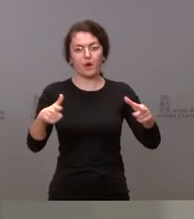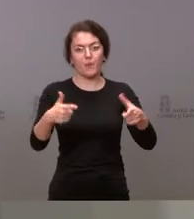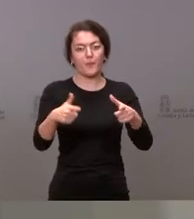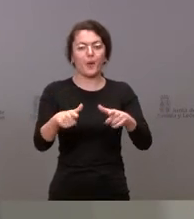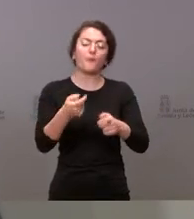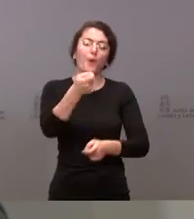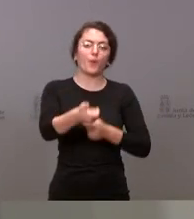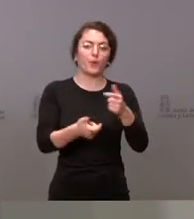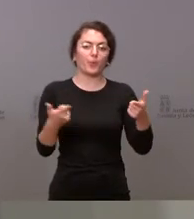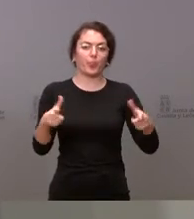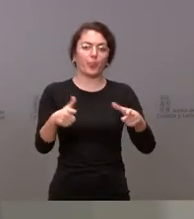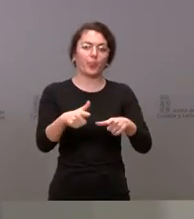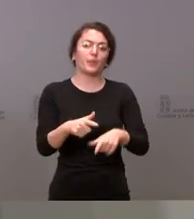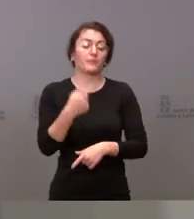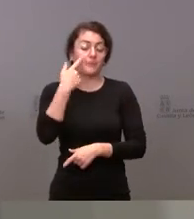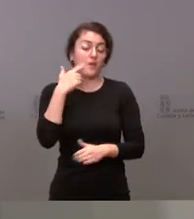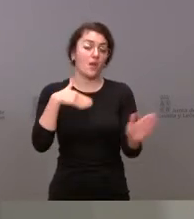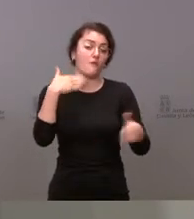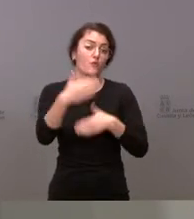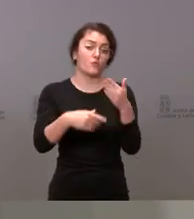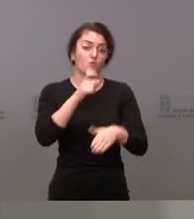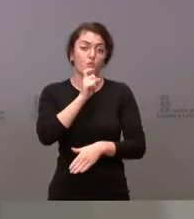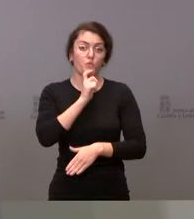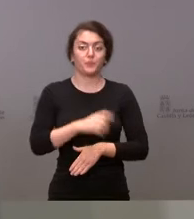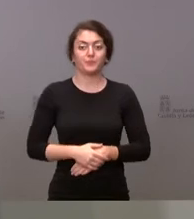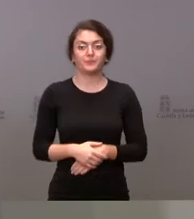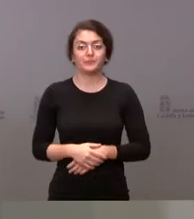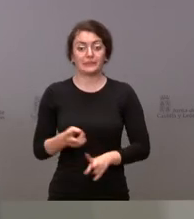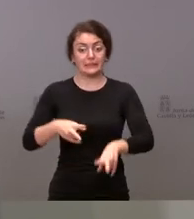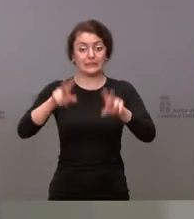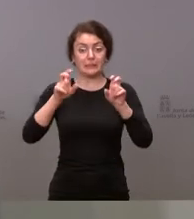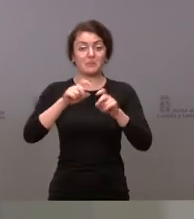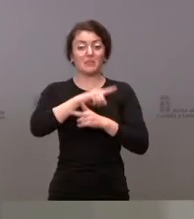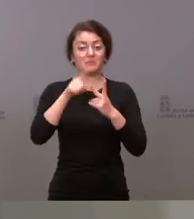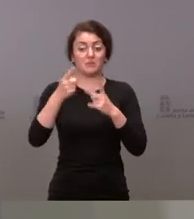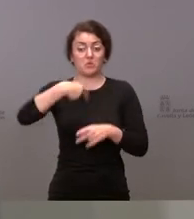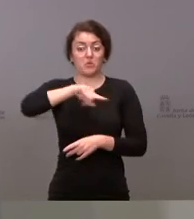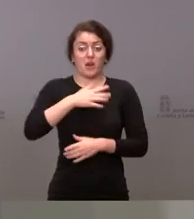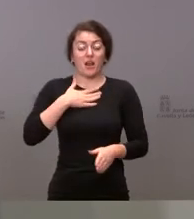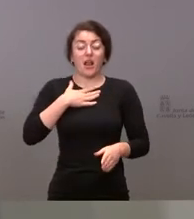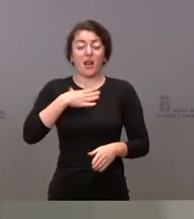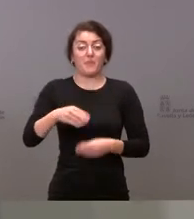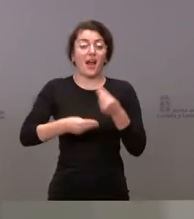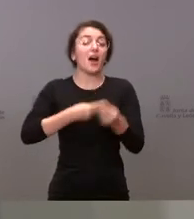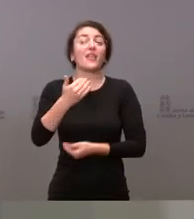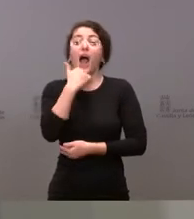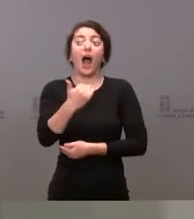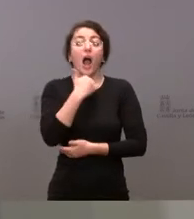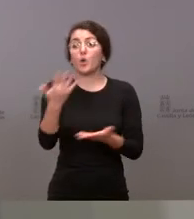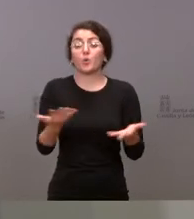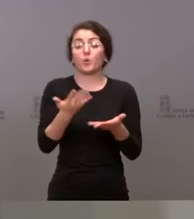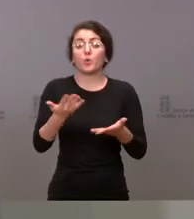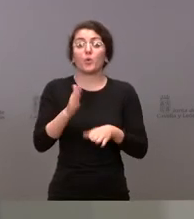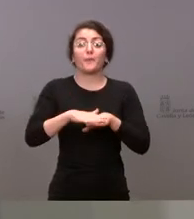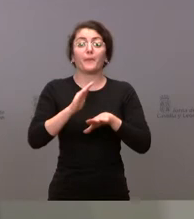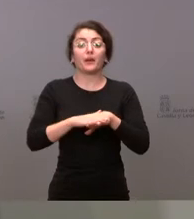Vamos a ver cómo evolucione. Sobre si nosotros podemos hacer algo para